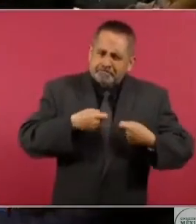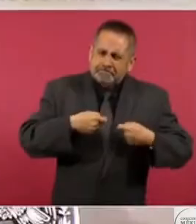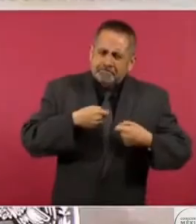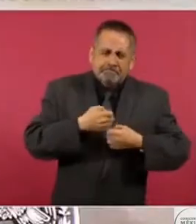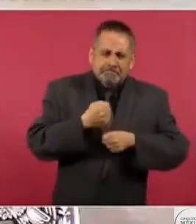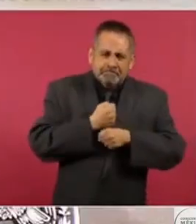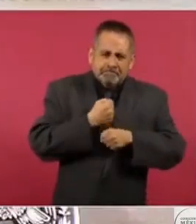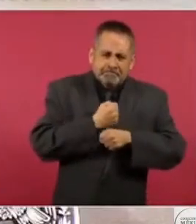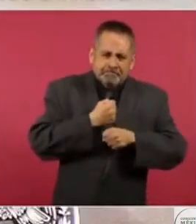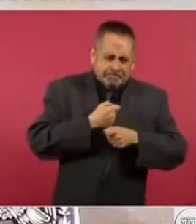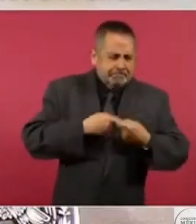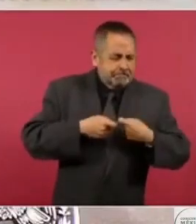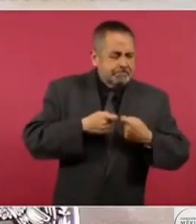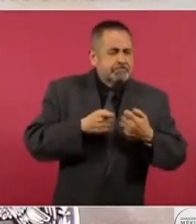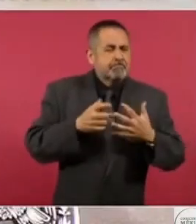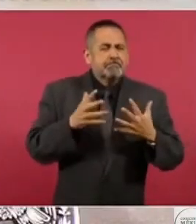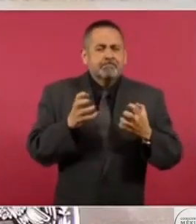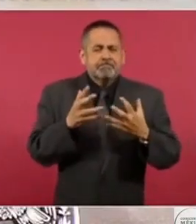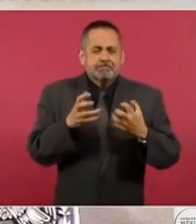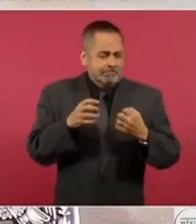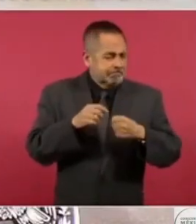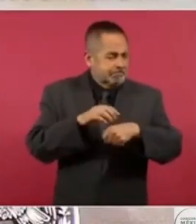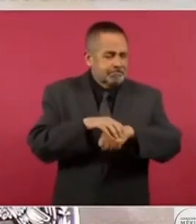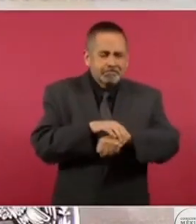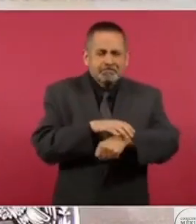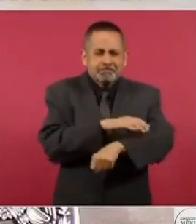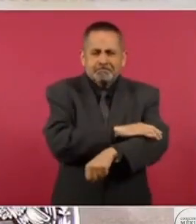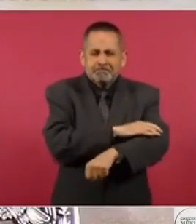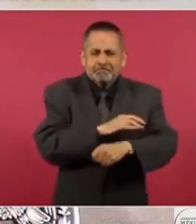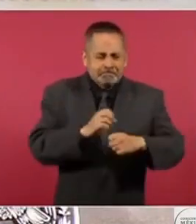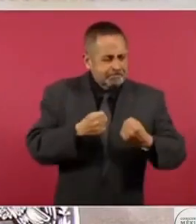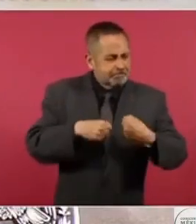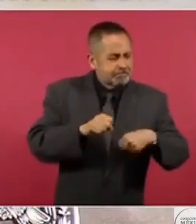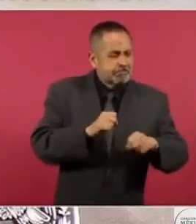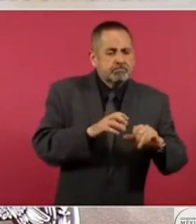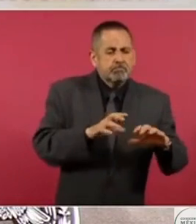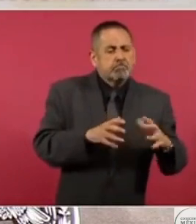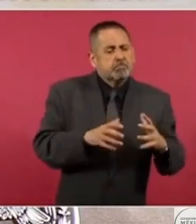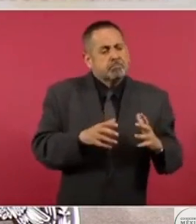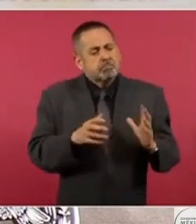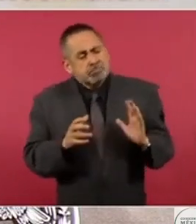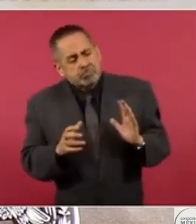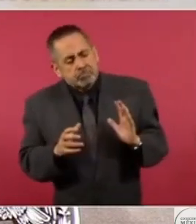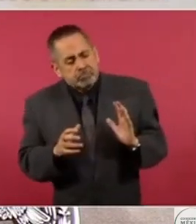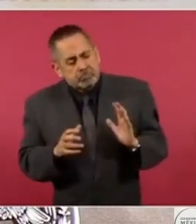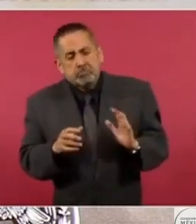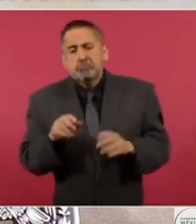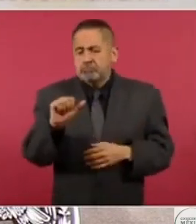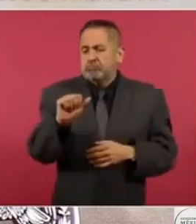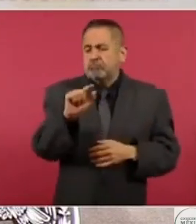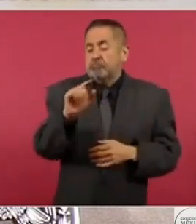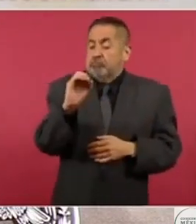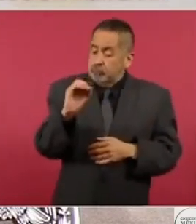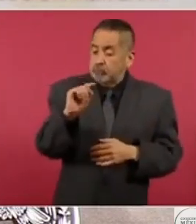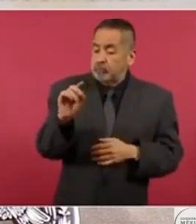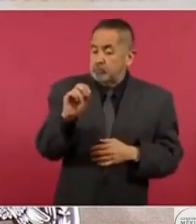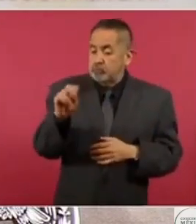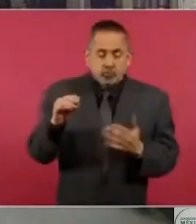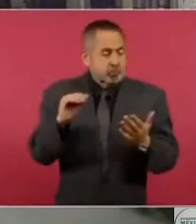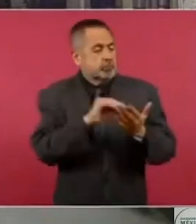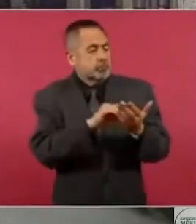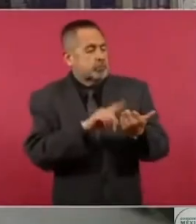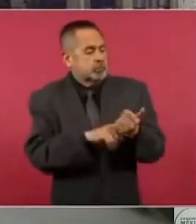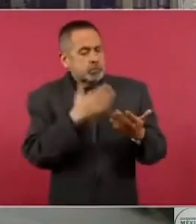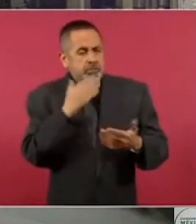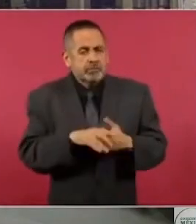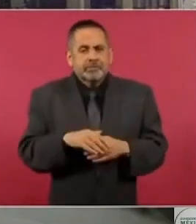también de las articulaciones y tiene sus centros de mayor acción. Existe en la homeopatía